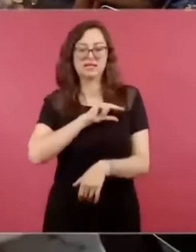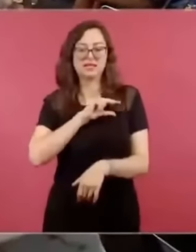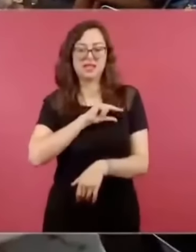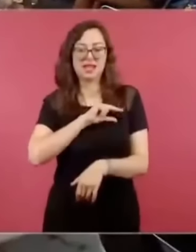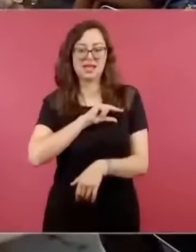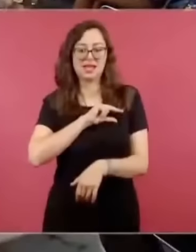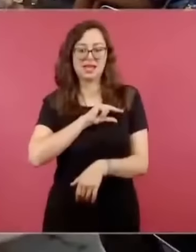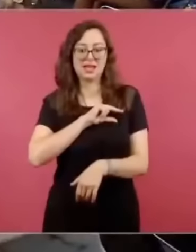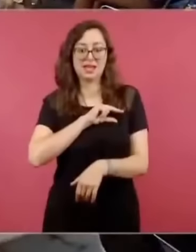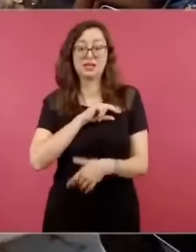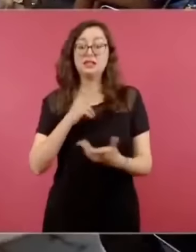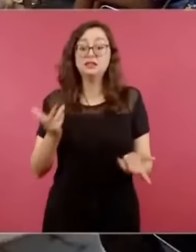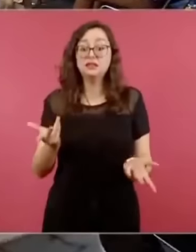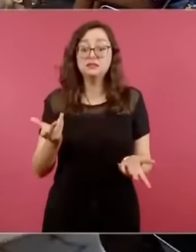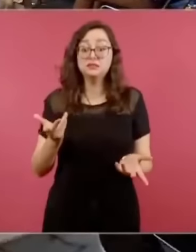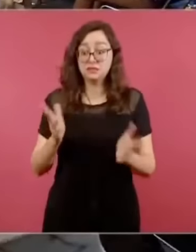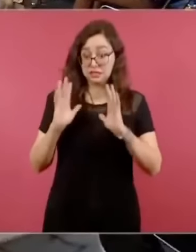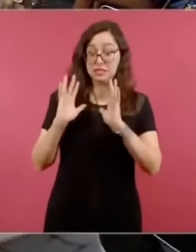nos van a faltar.